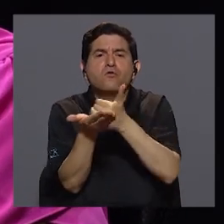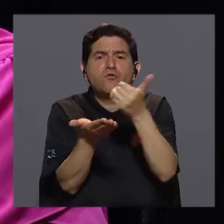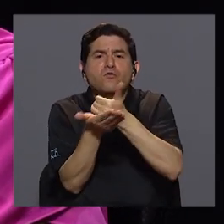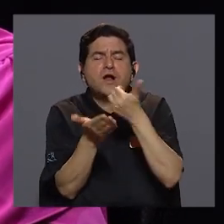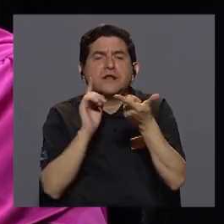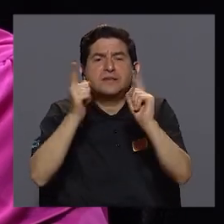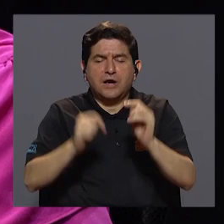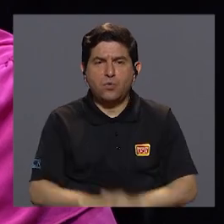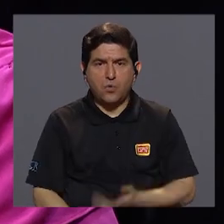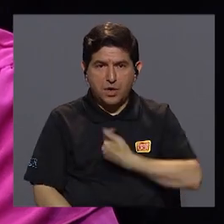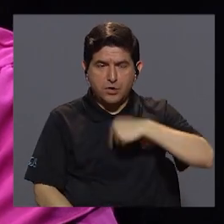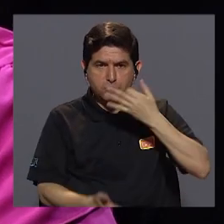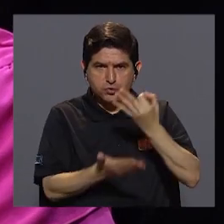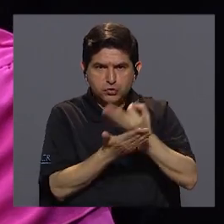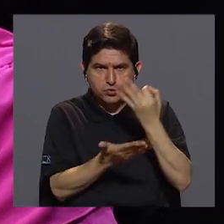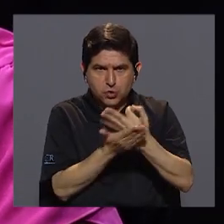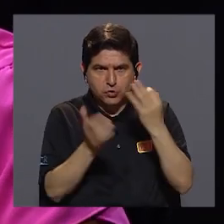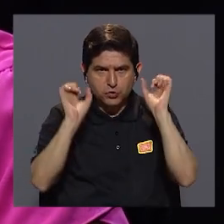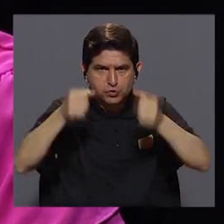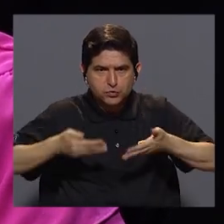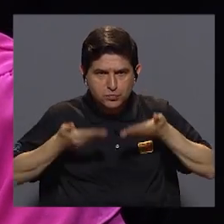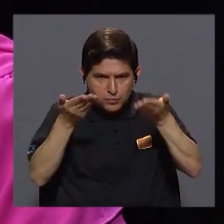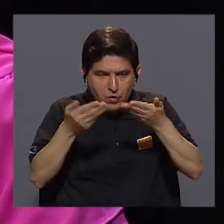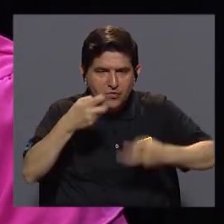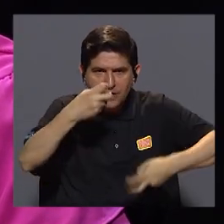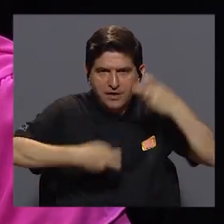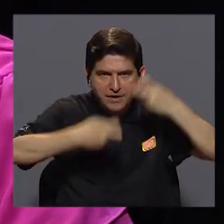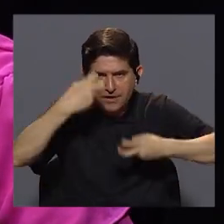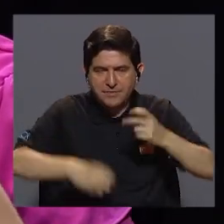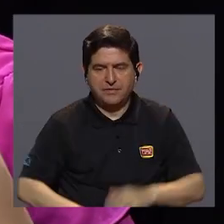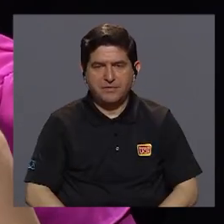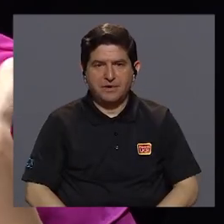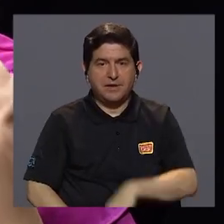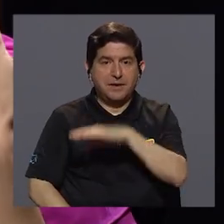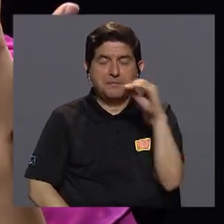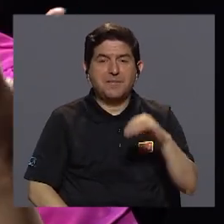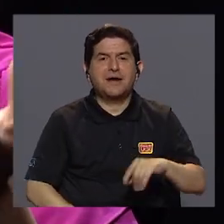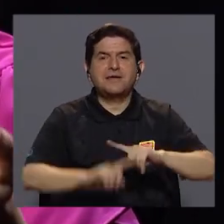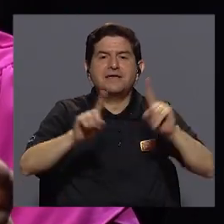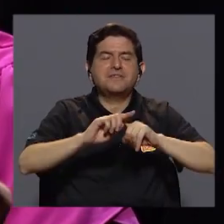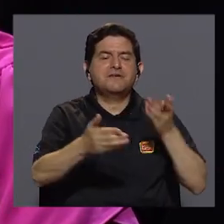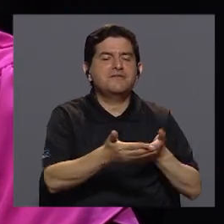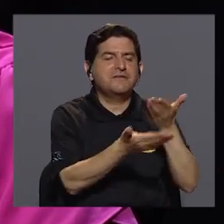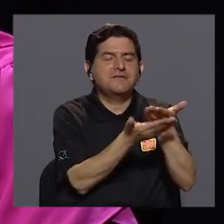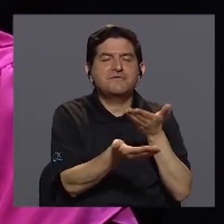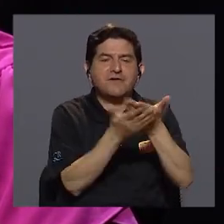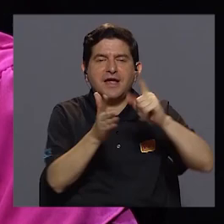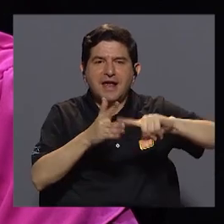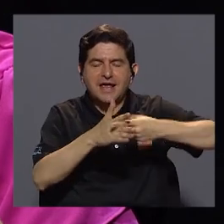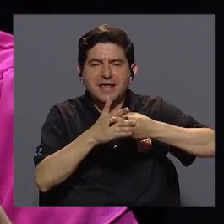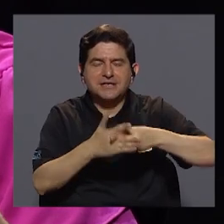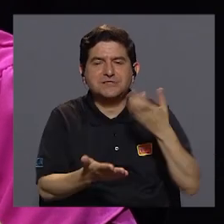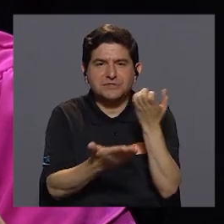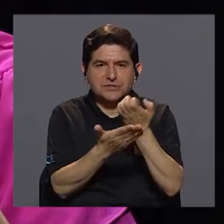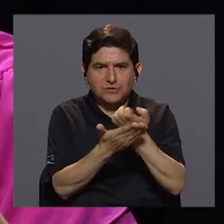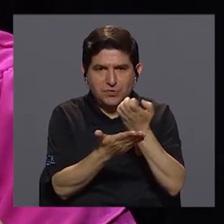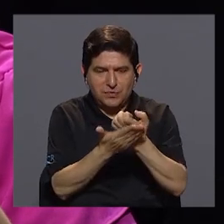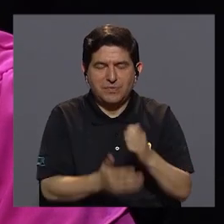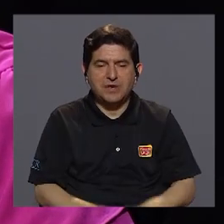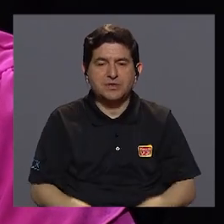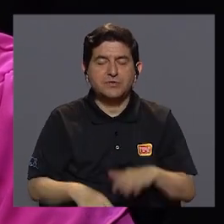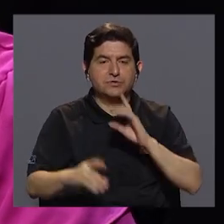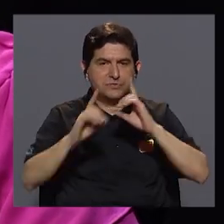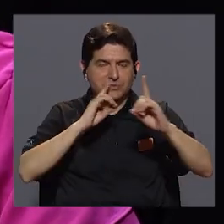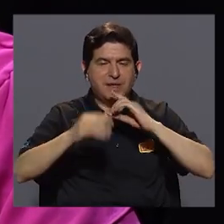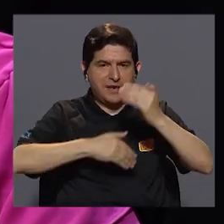podemos financiar estas problemáticas y una serie de propuestas de instrumentos fiscales para empezar a